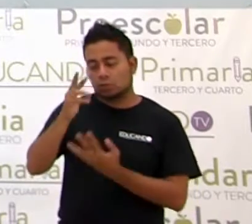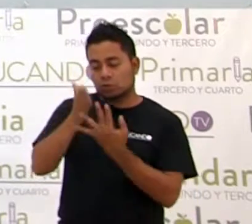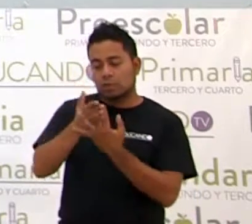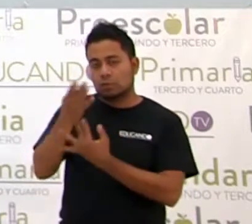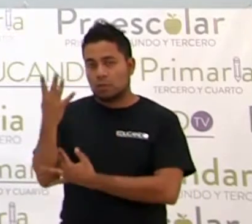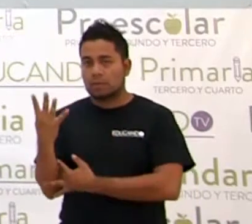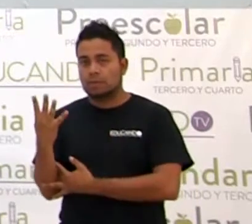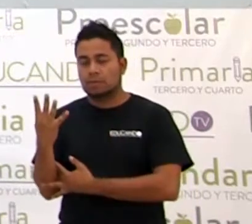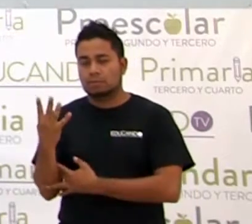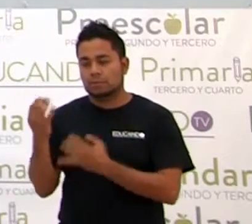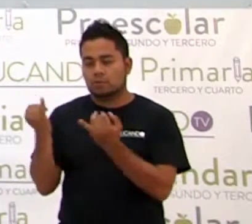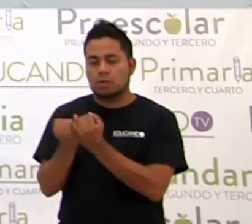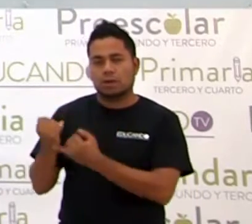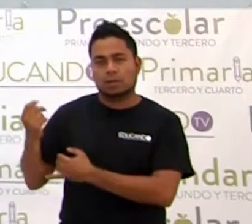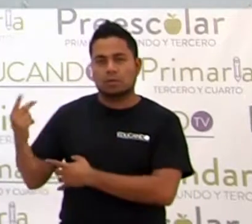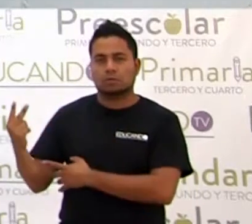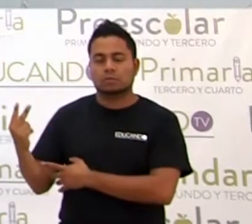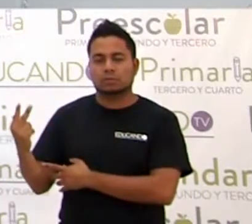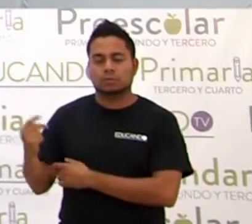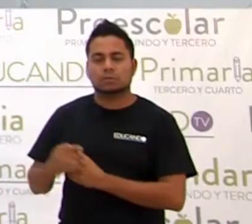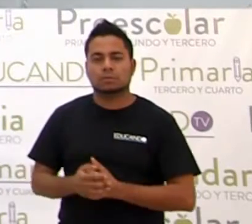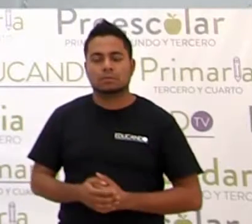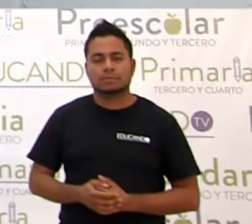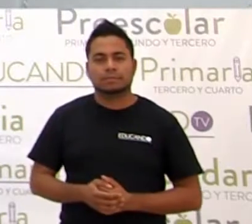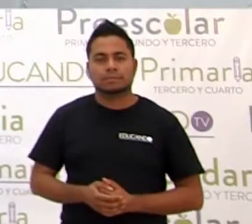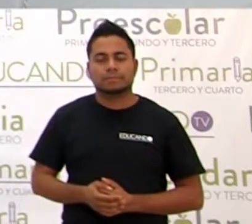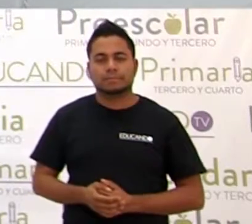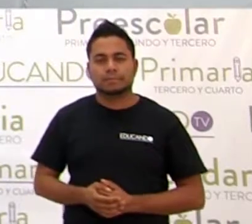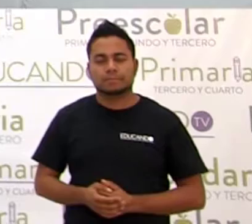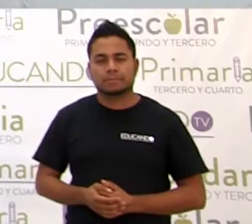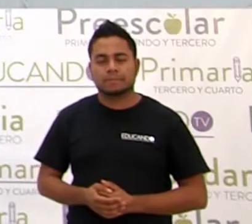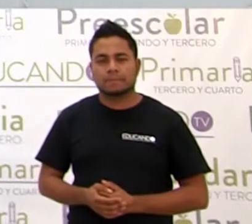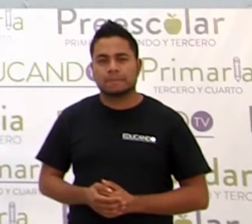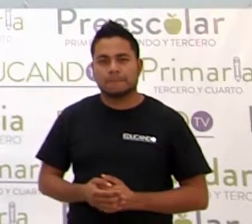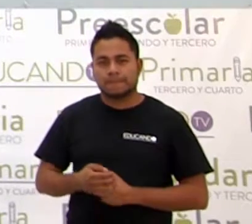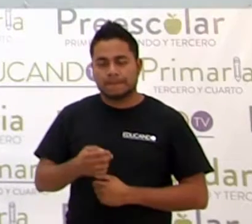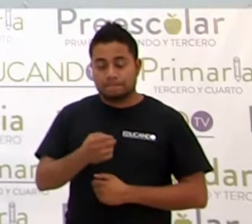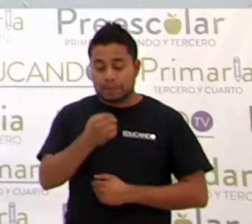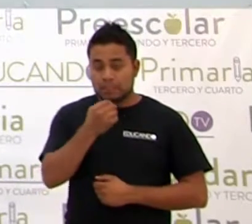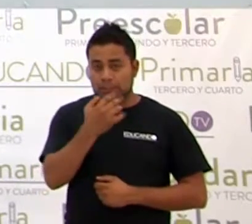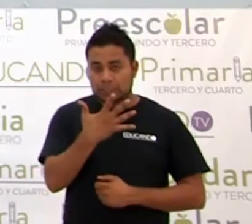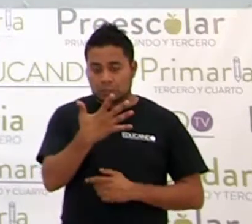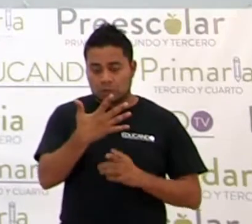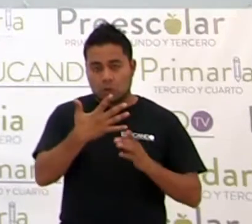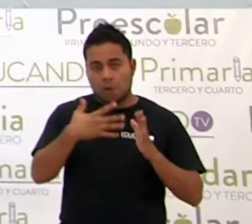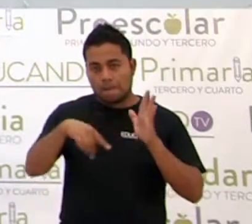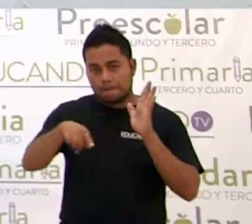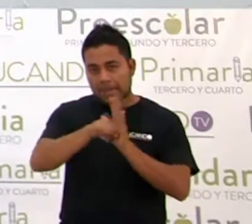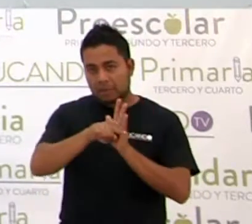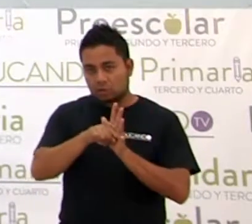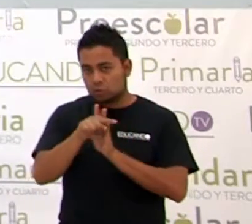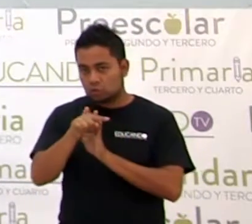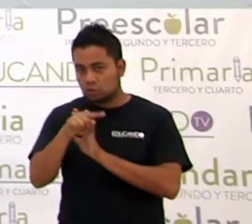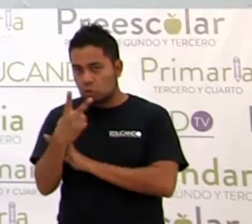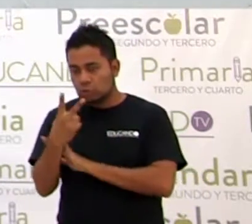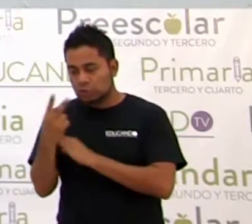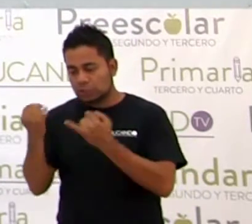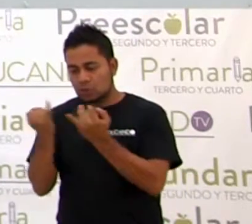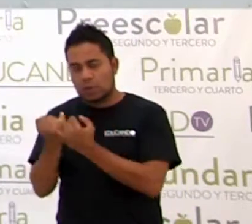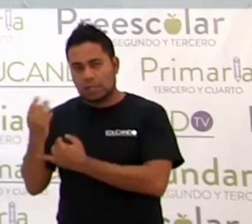4, 2. ¿Sí? 2, 5 menos 2, 3.